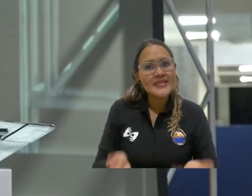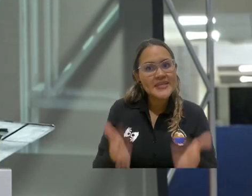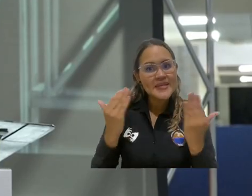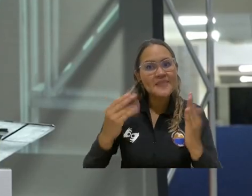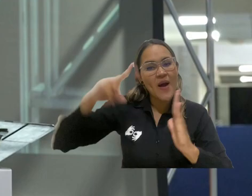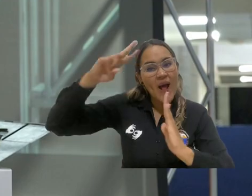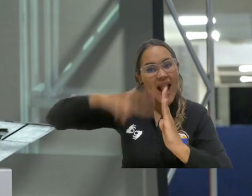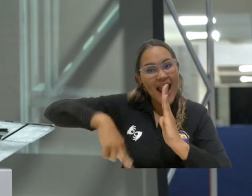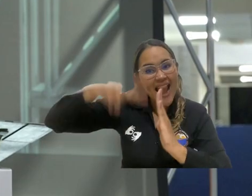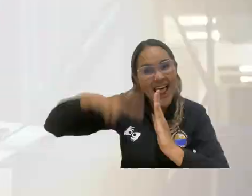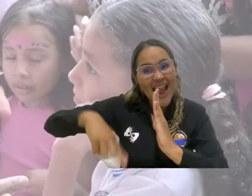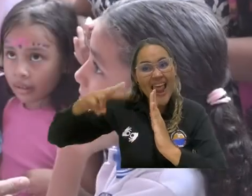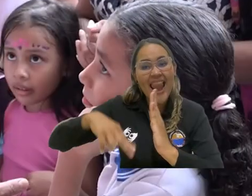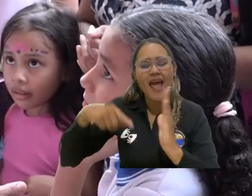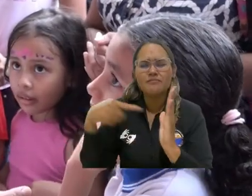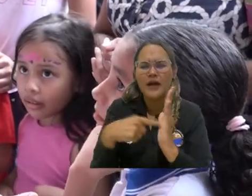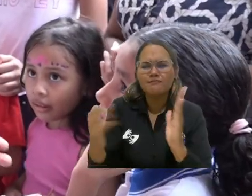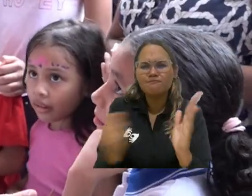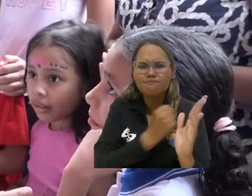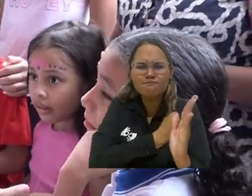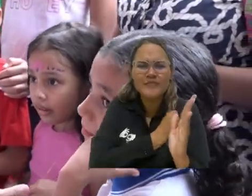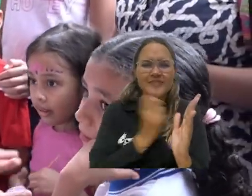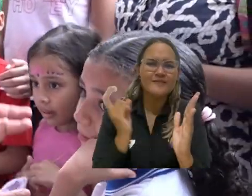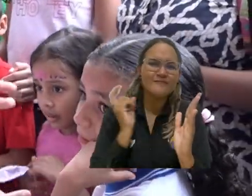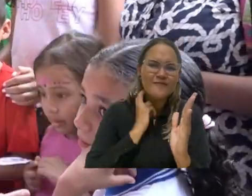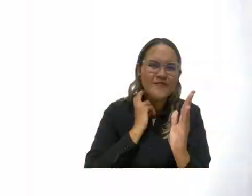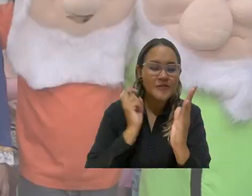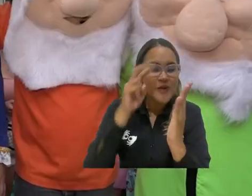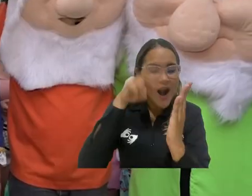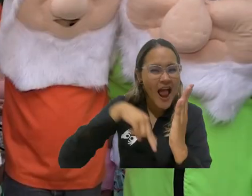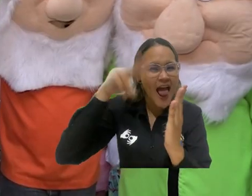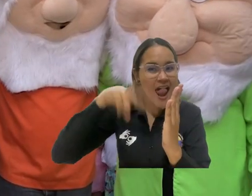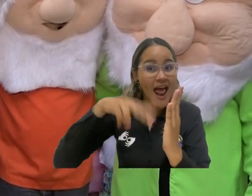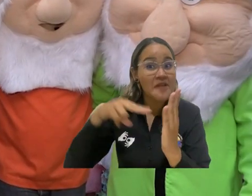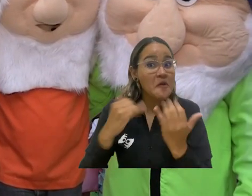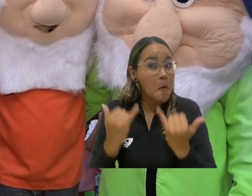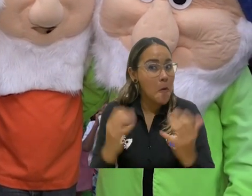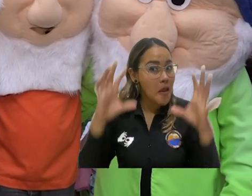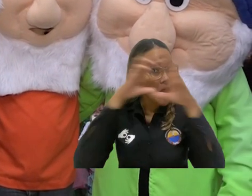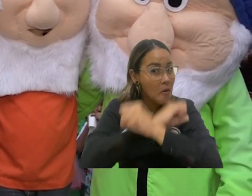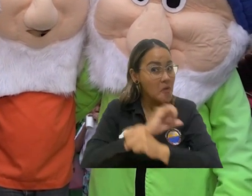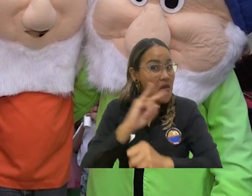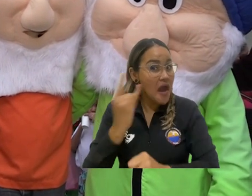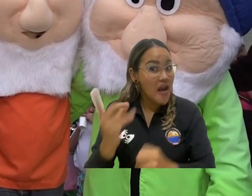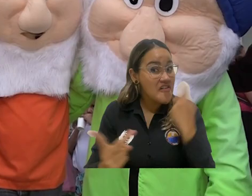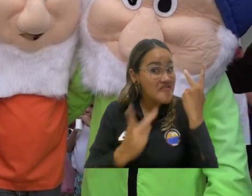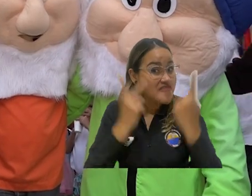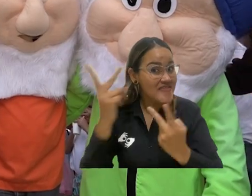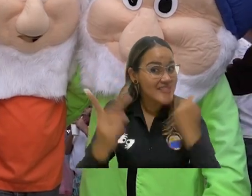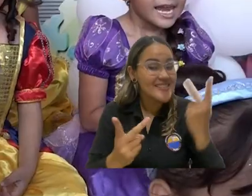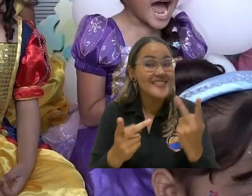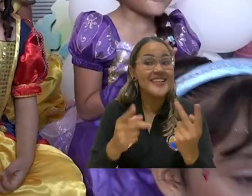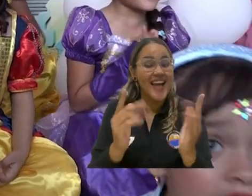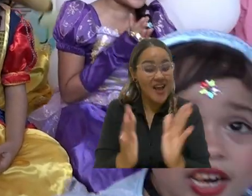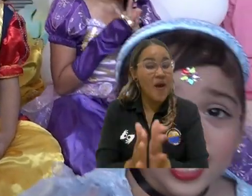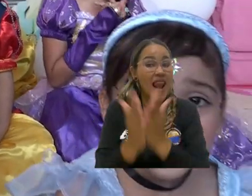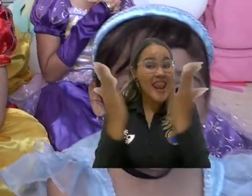Draco, el devorador de palabras, irá a visitarlo esta noche para devorarlo si no lo hace usted primero.